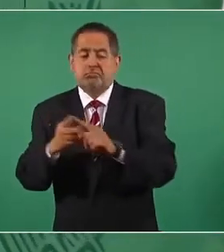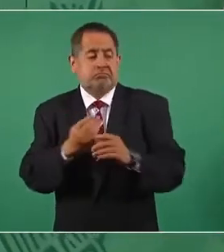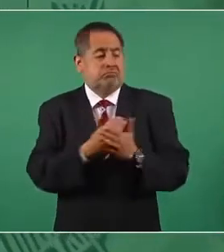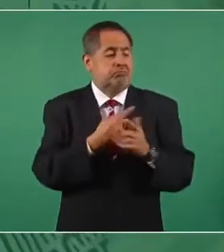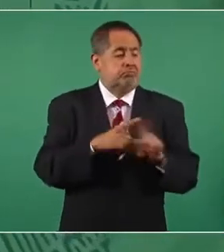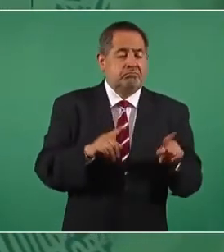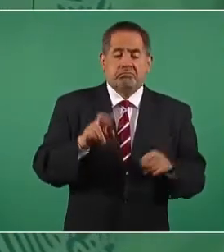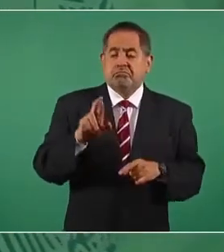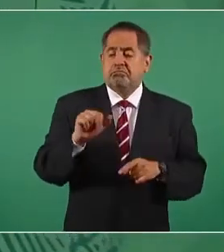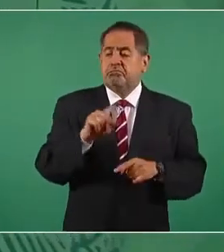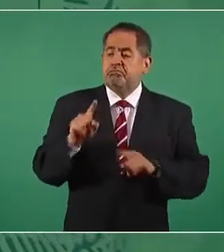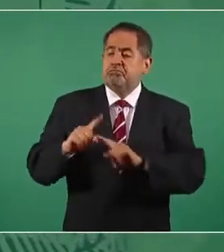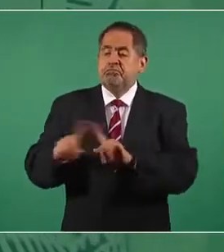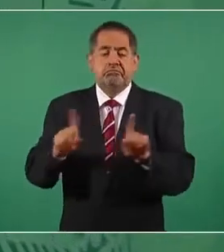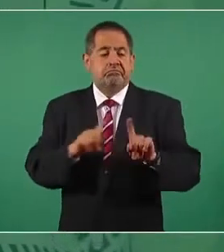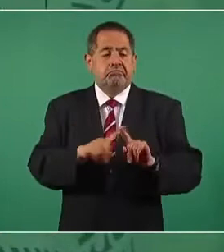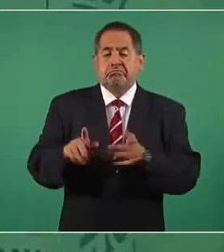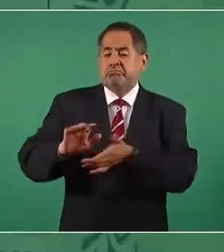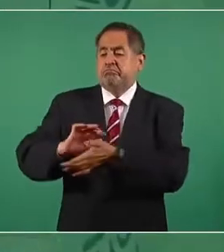discriminación.